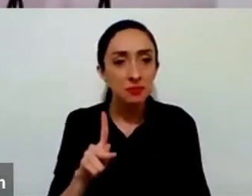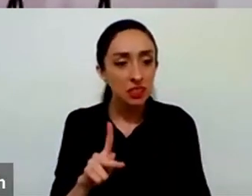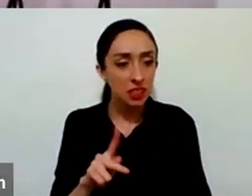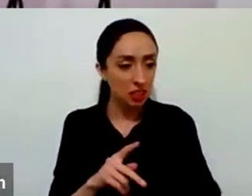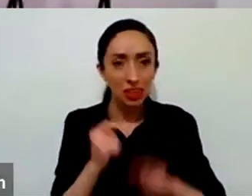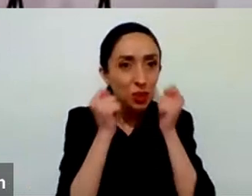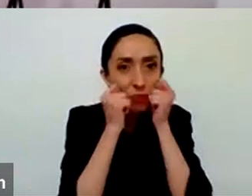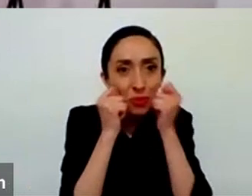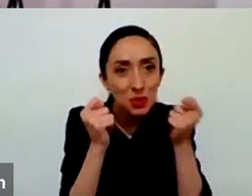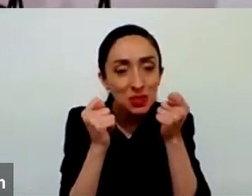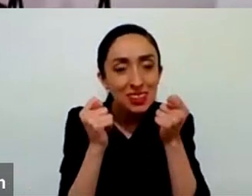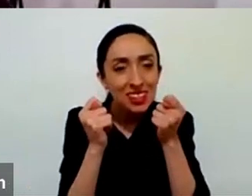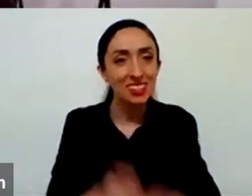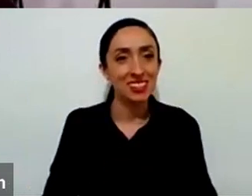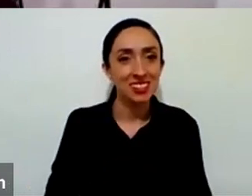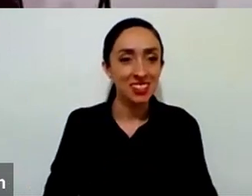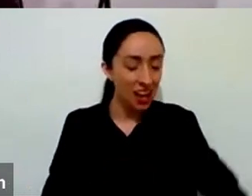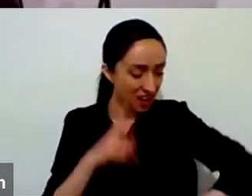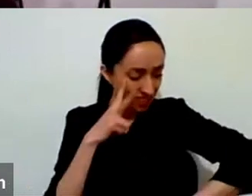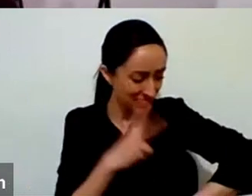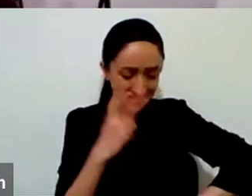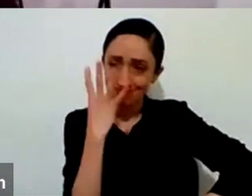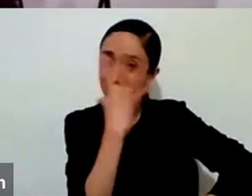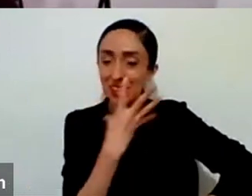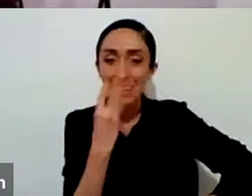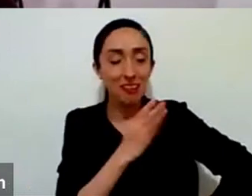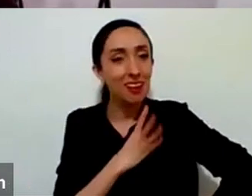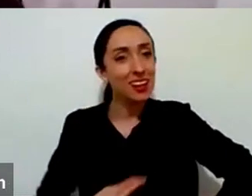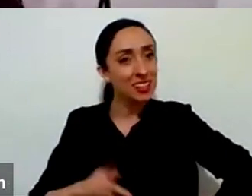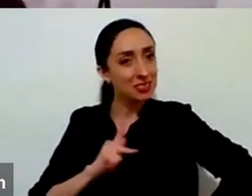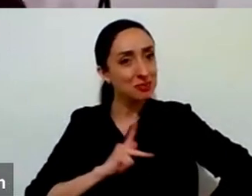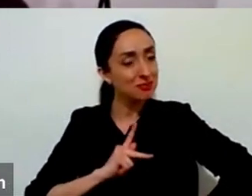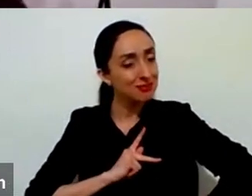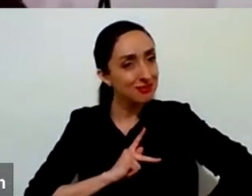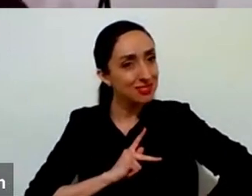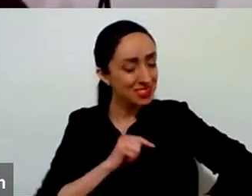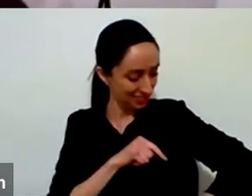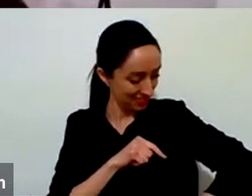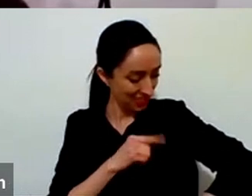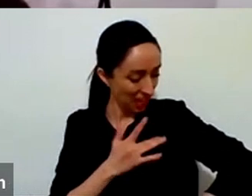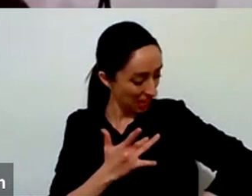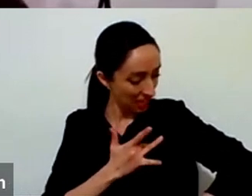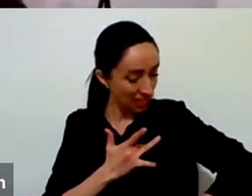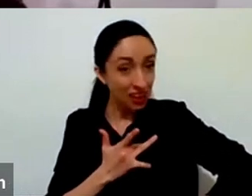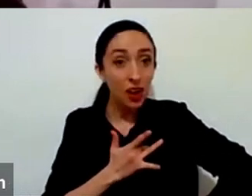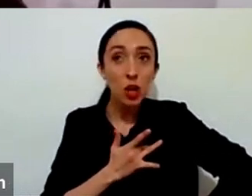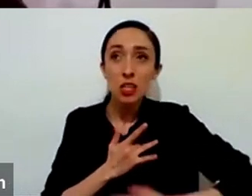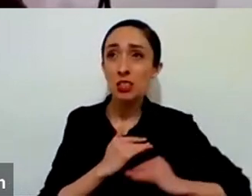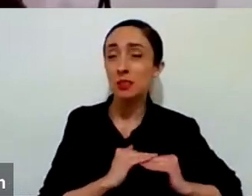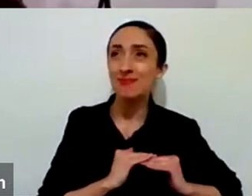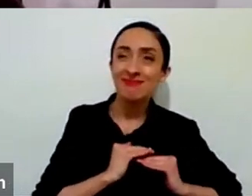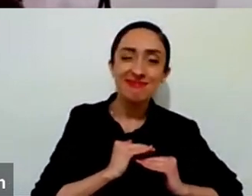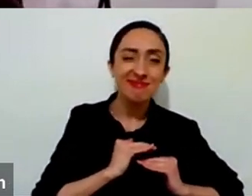importa y lo único que yo puedo sentir en mi corazón por esta criaturita es un amor que